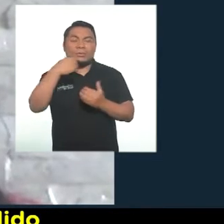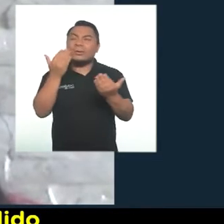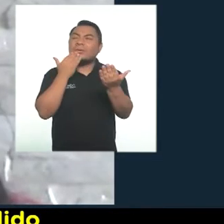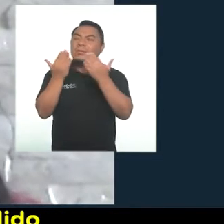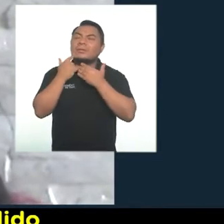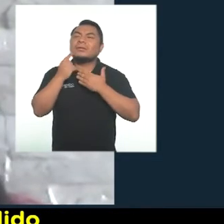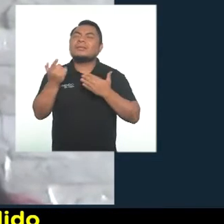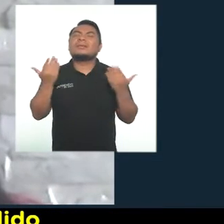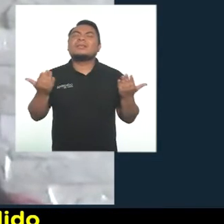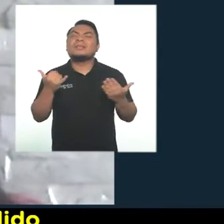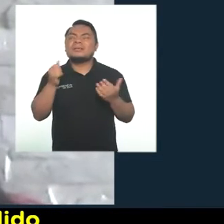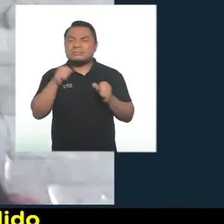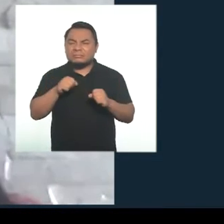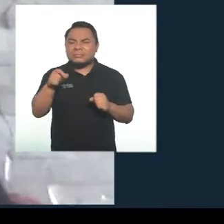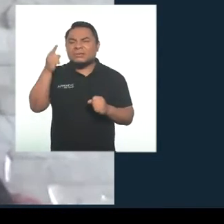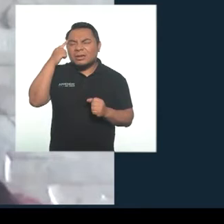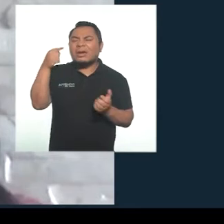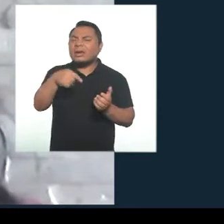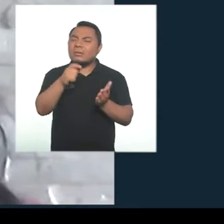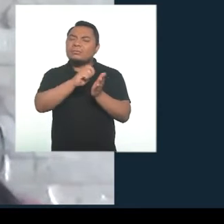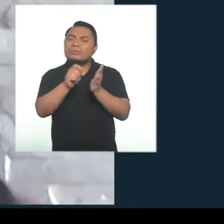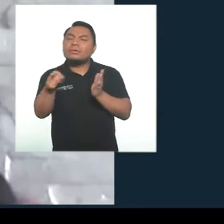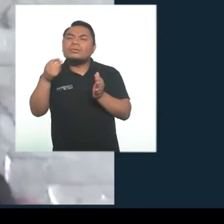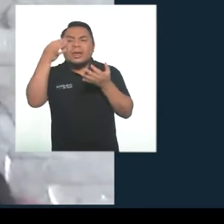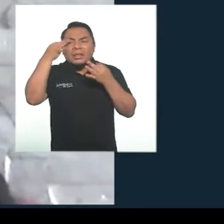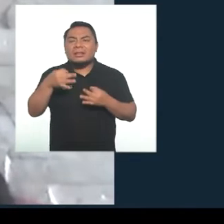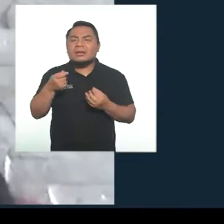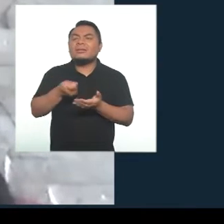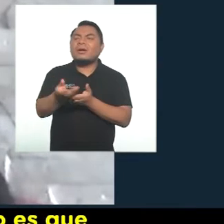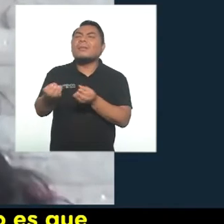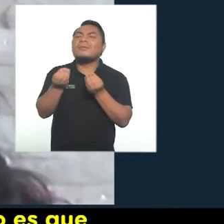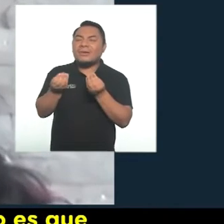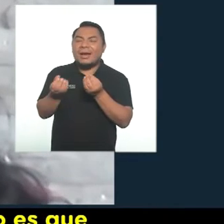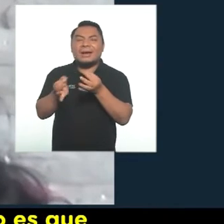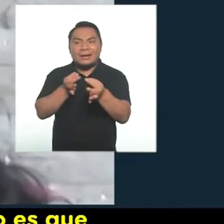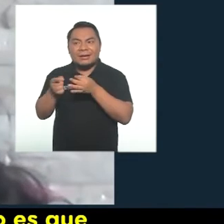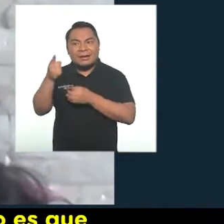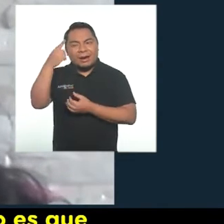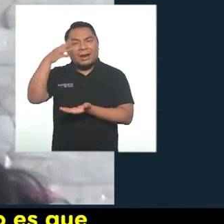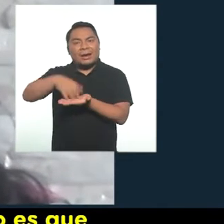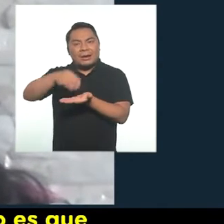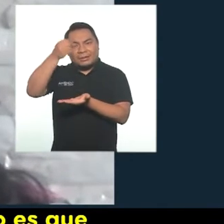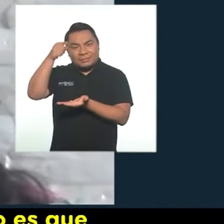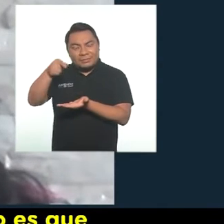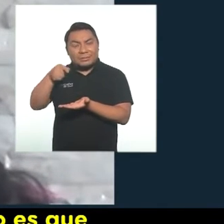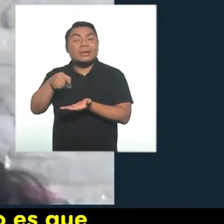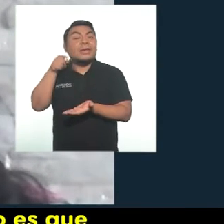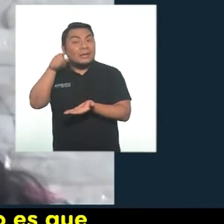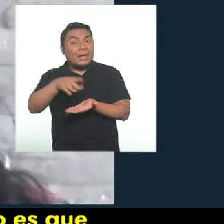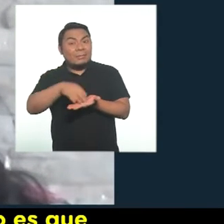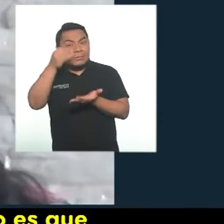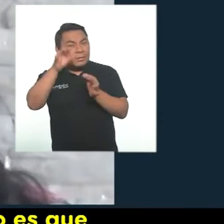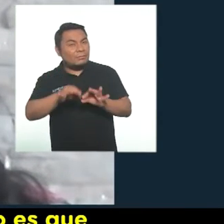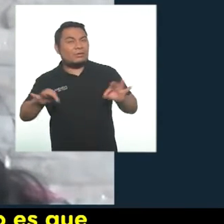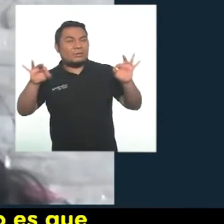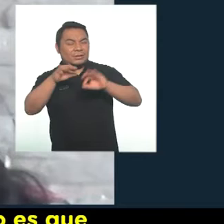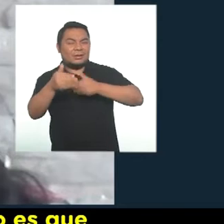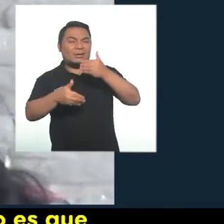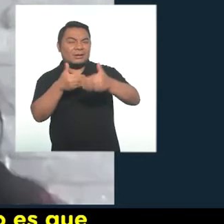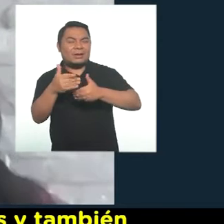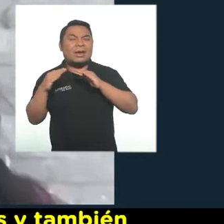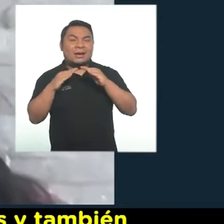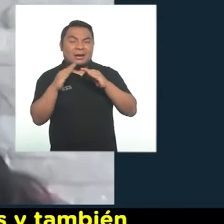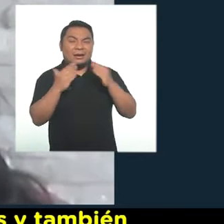argumentos de los que se han valido para poder tomar estas decisiones. Lo importante de aprender desde lo cotidiano,